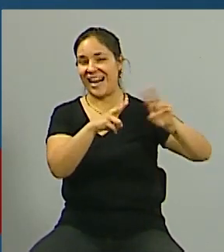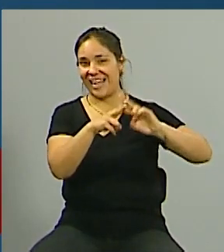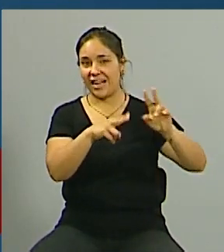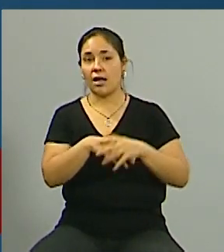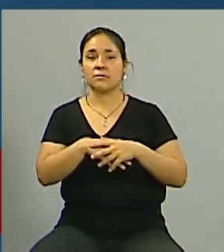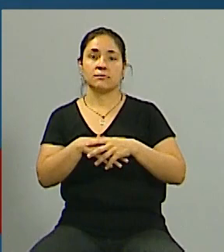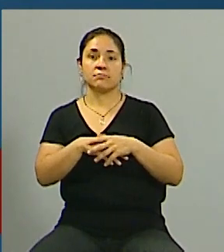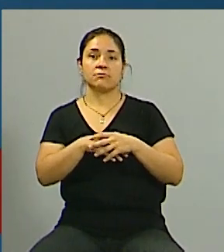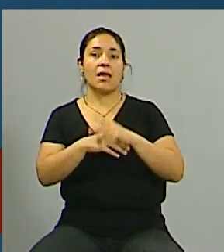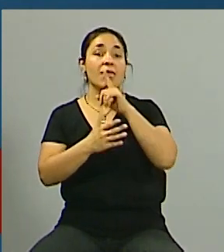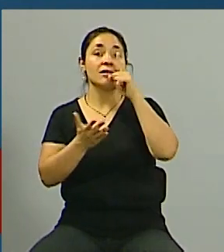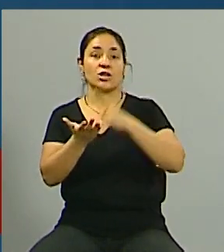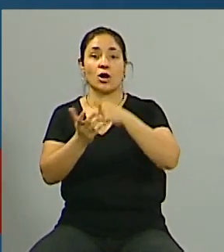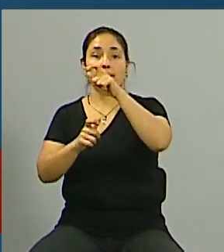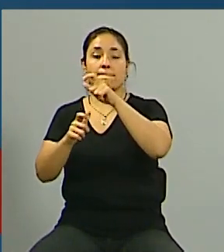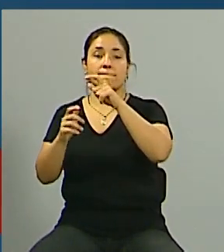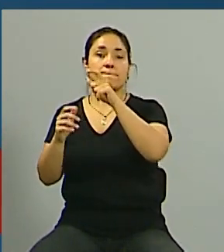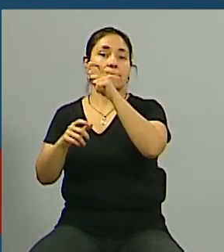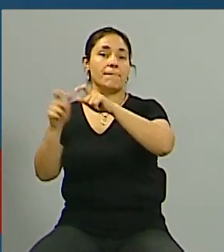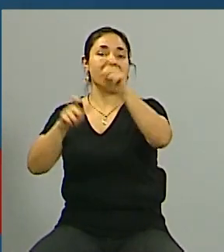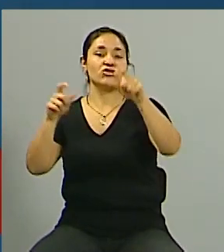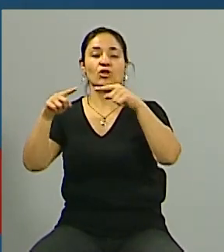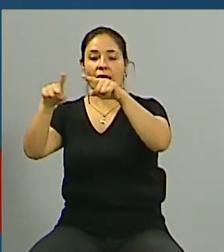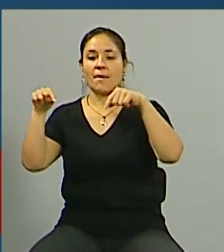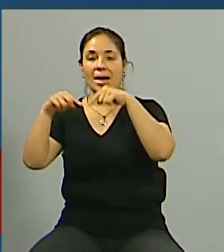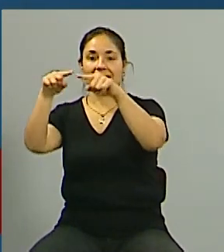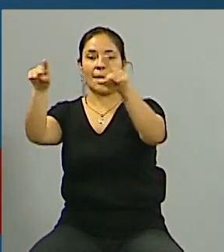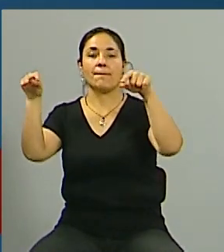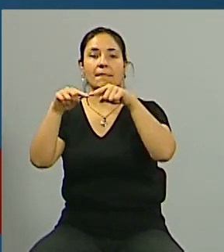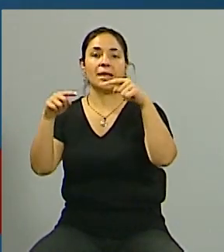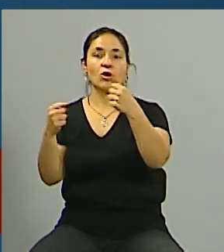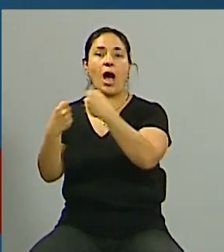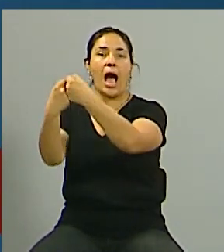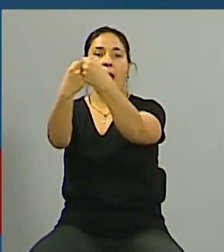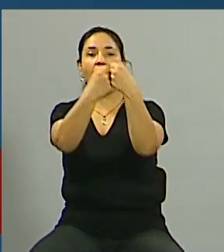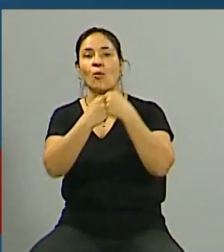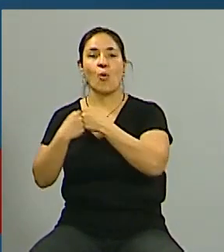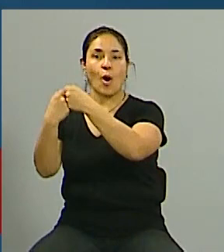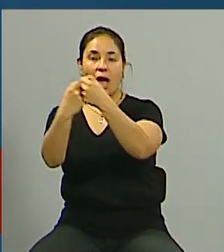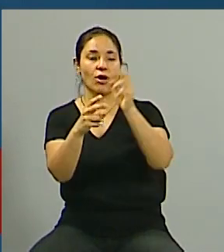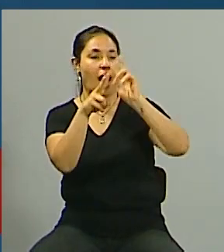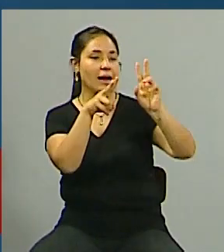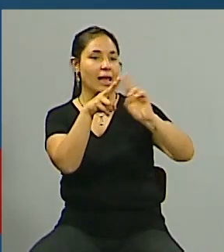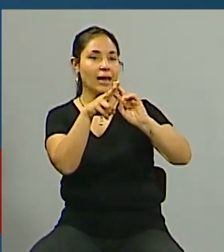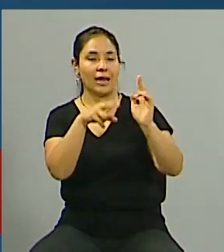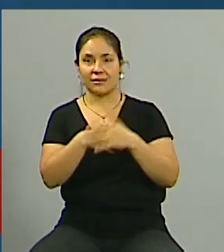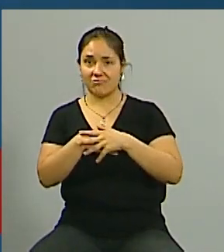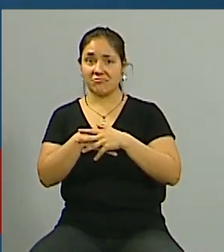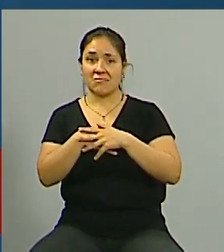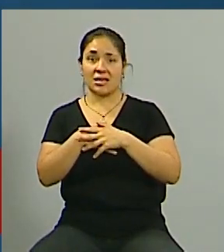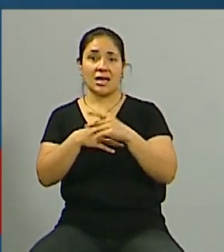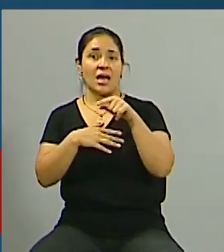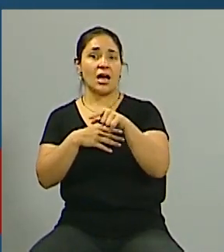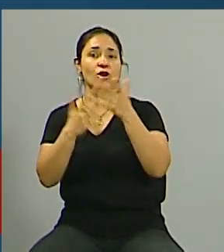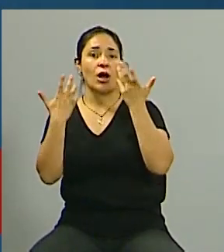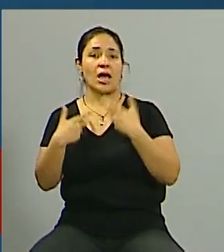complejo de varios departamentos entonces bueno ahí también queda un criterio de interpretación es decir hicieron gastos